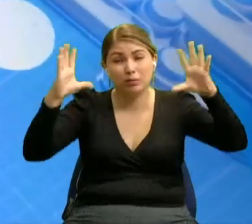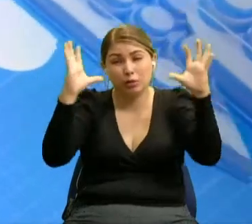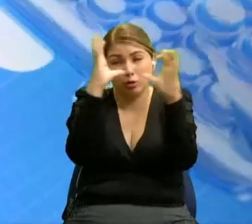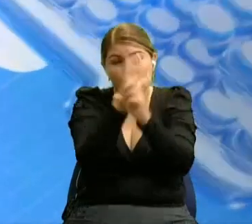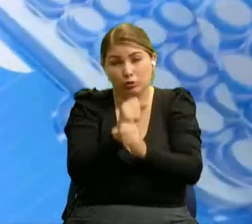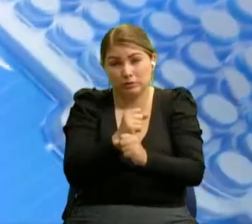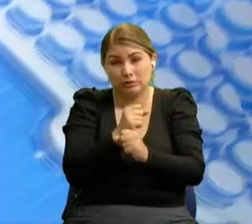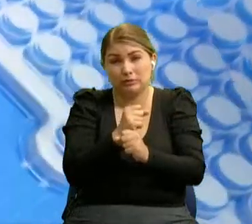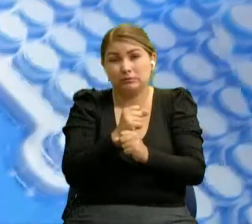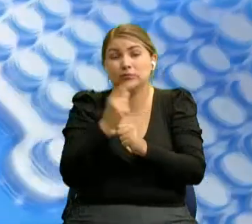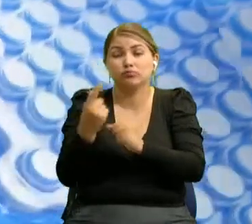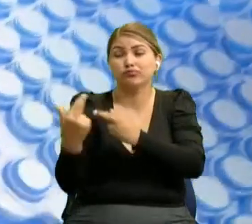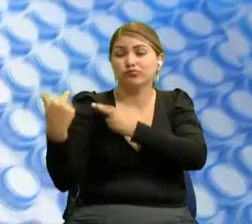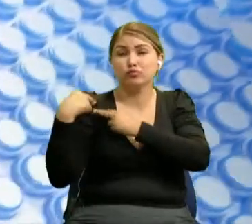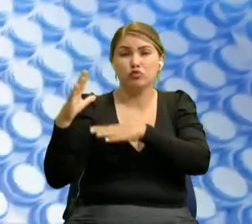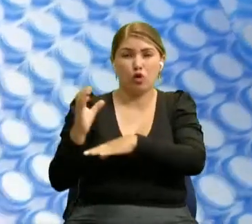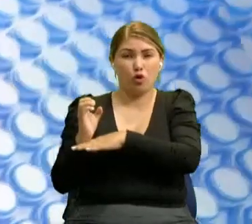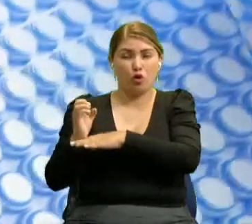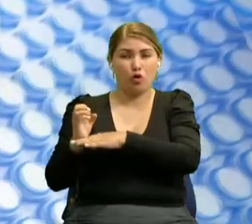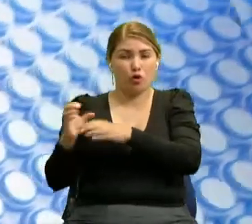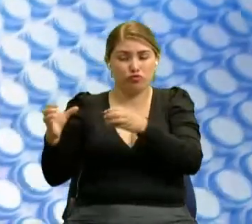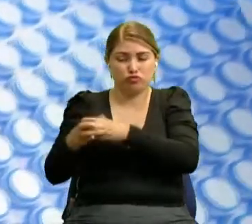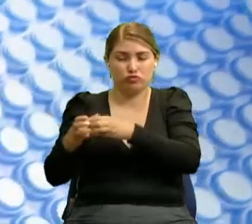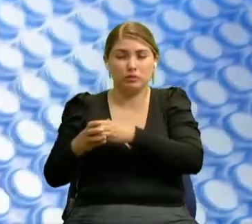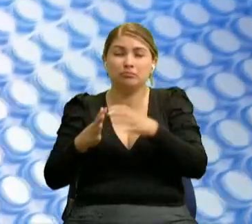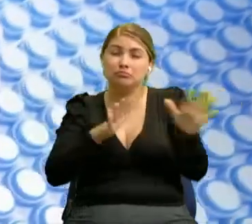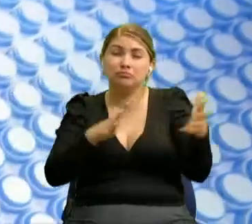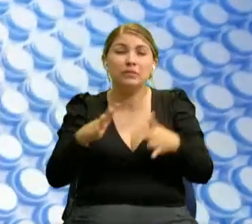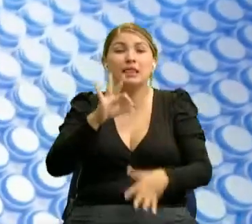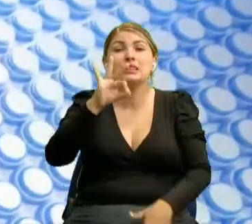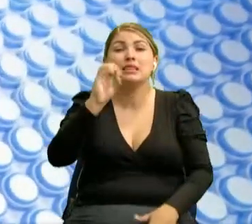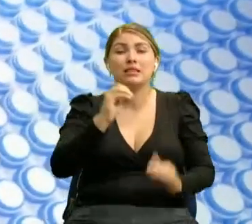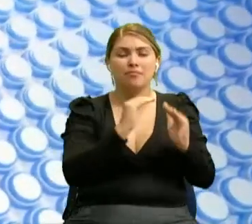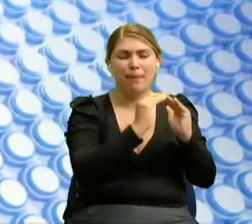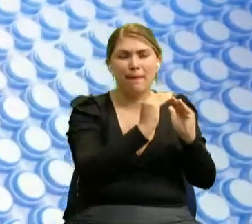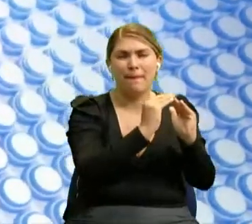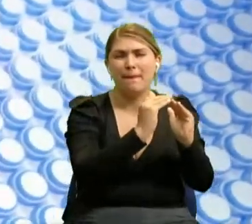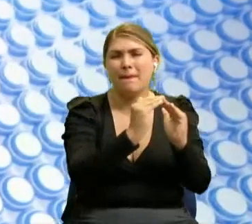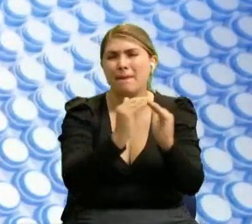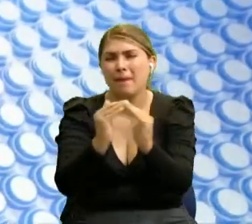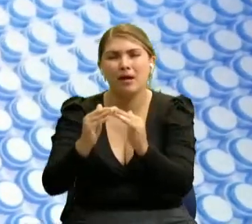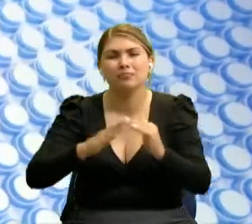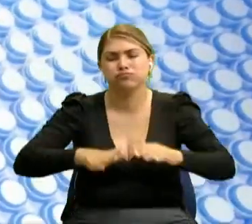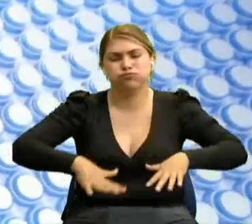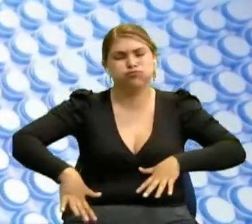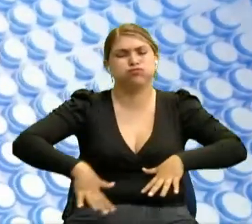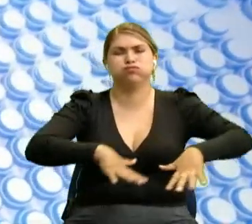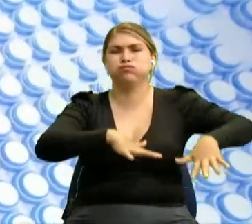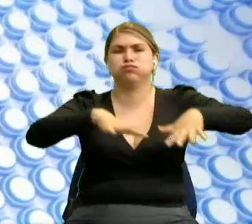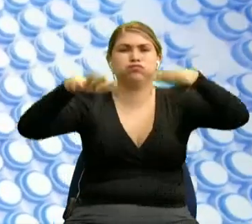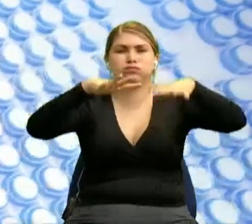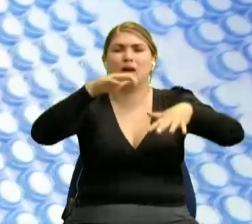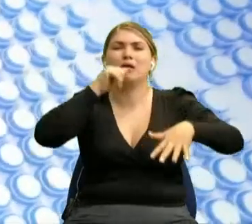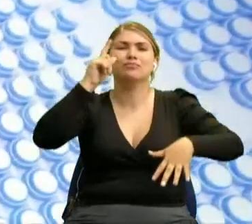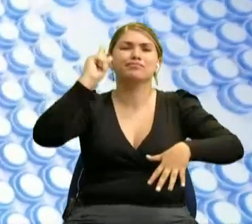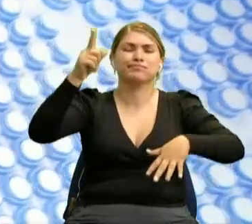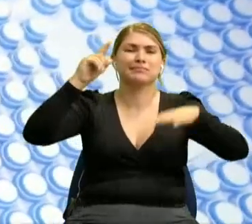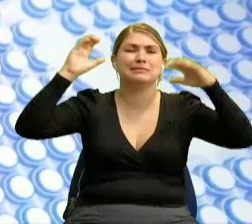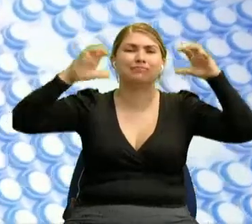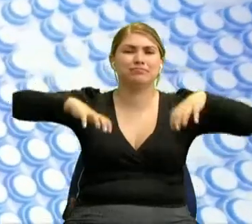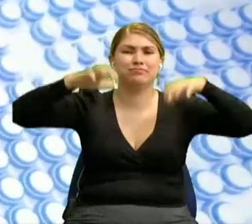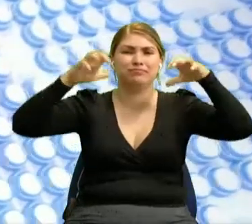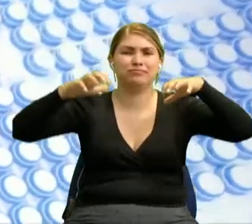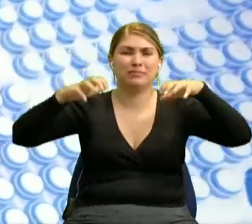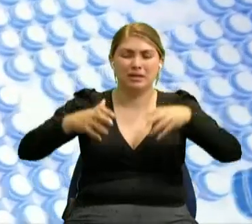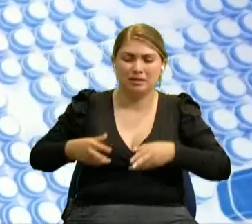reporte de los organismos de socorro, aproximadamente 30 viviendas sufrieron inundaciones por causa de las aguas que se desbordaron